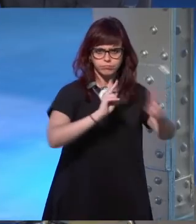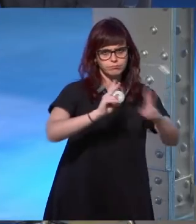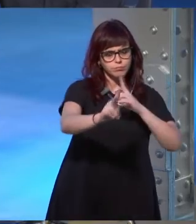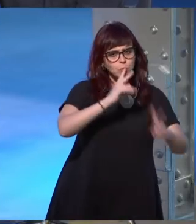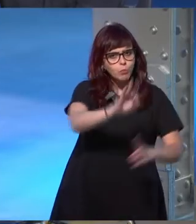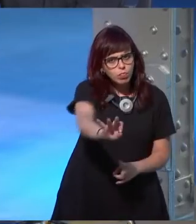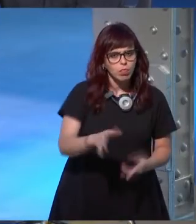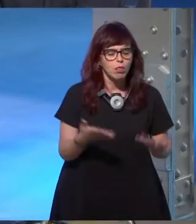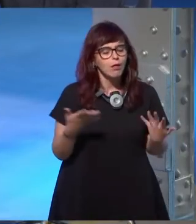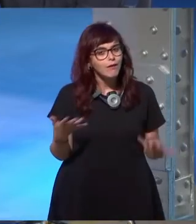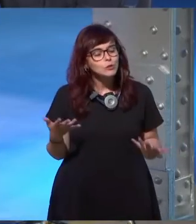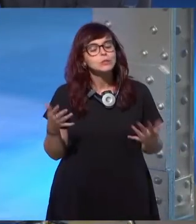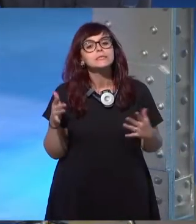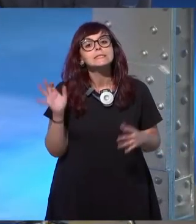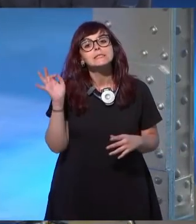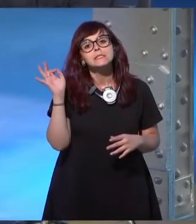también sí